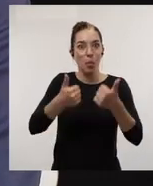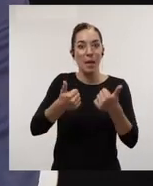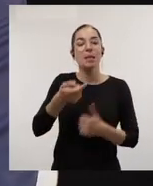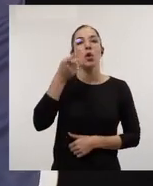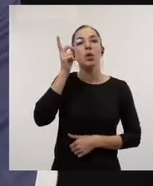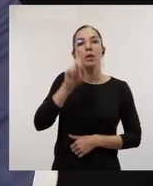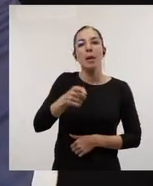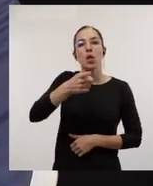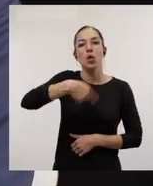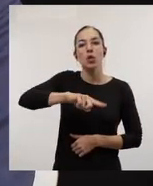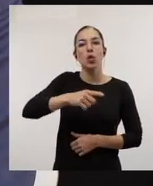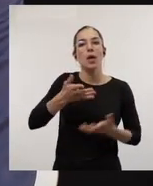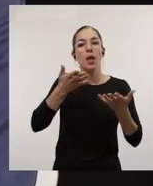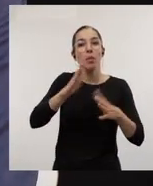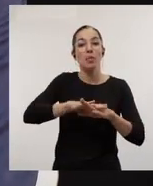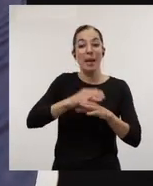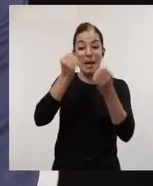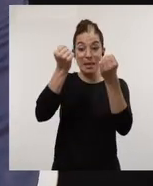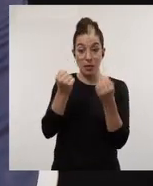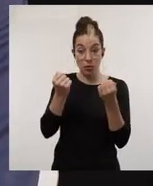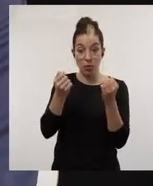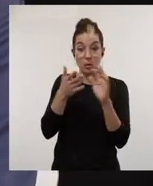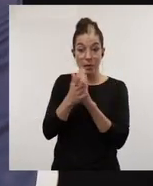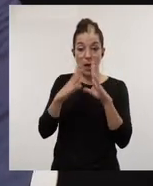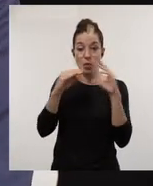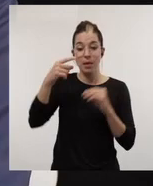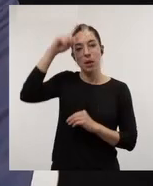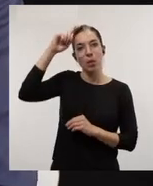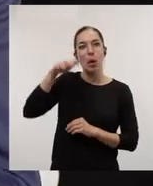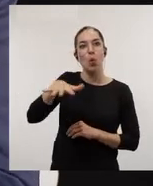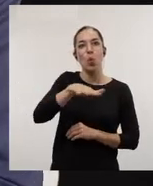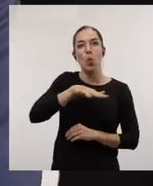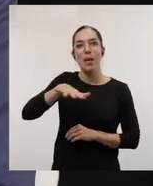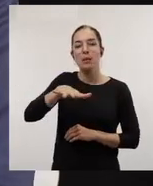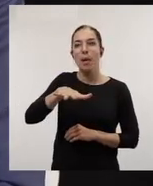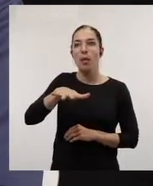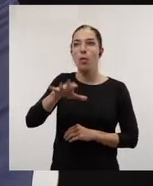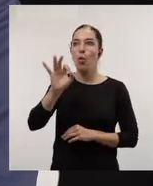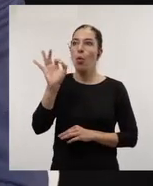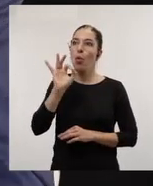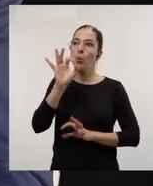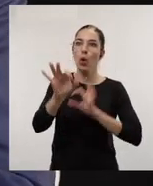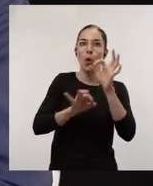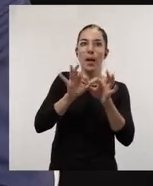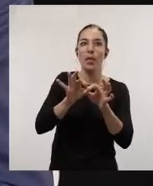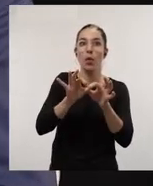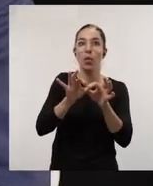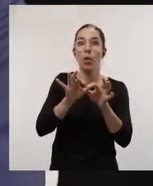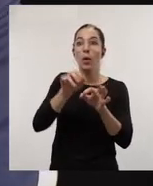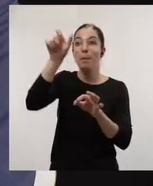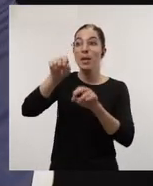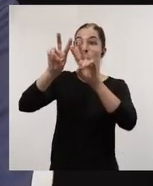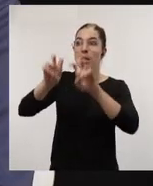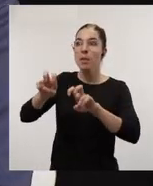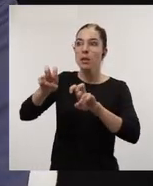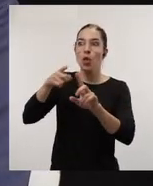otra parte también contribuimos a que nuestra institución la Universidad de Rey Juan Carlos sea un espacio sea una organización atractiva